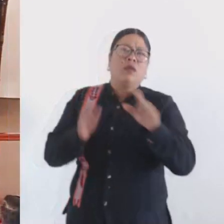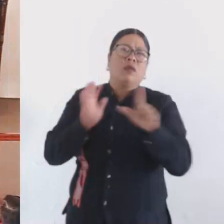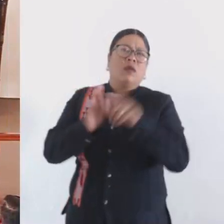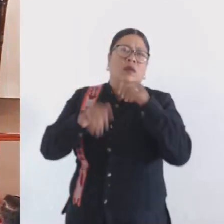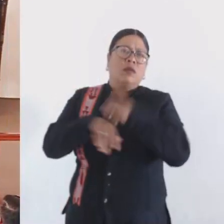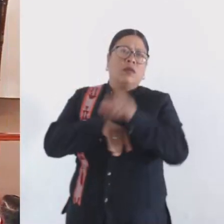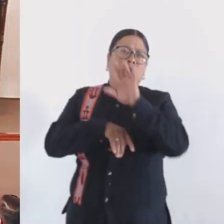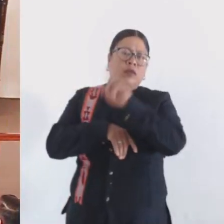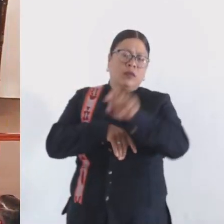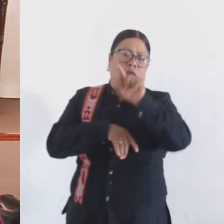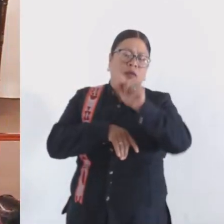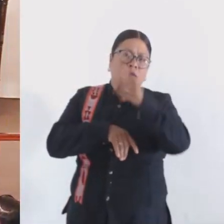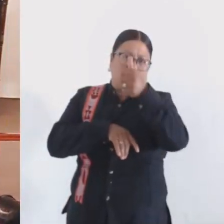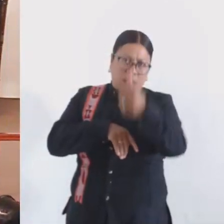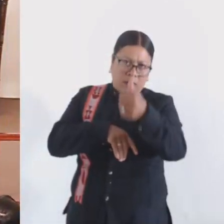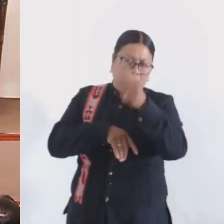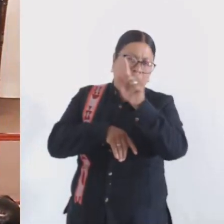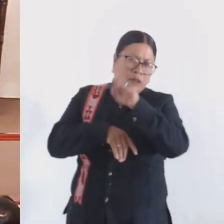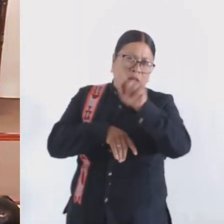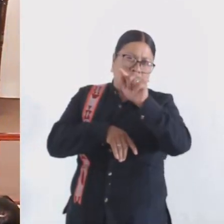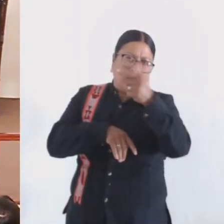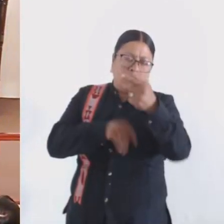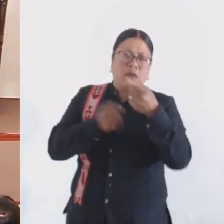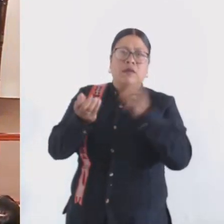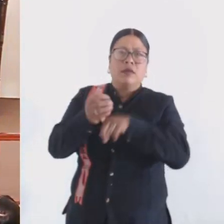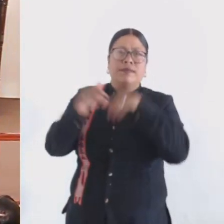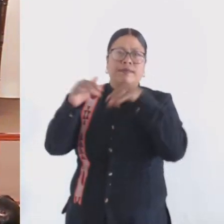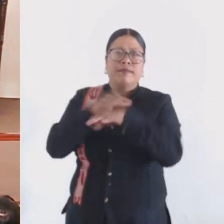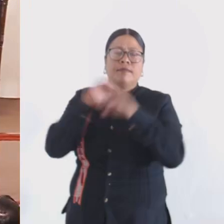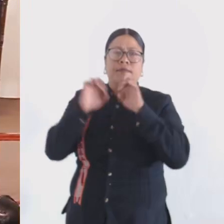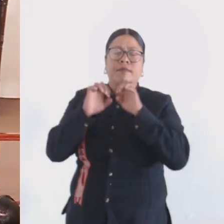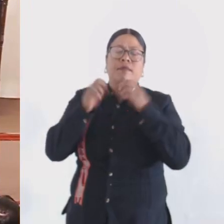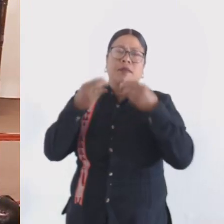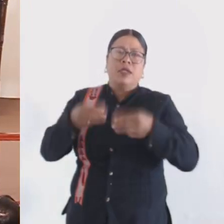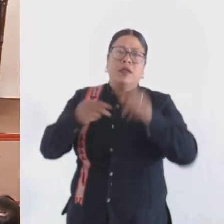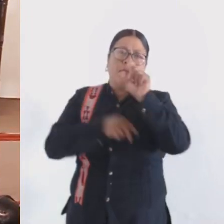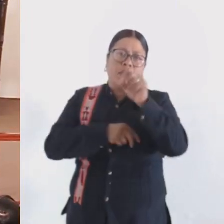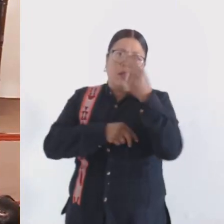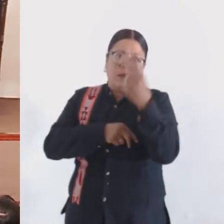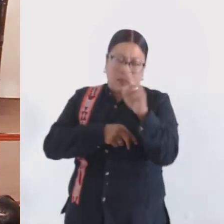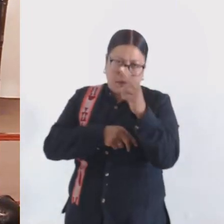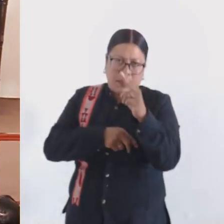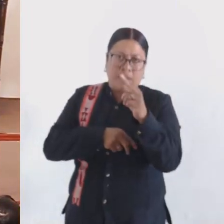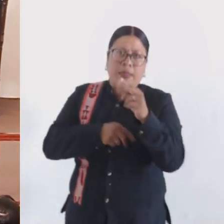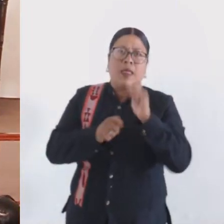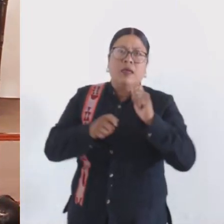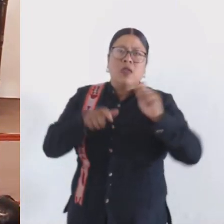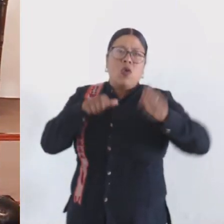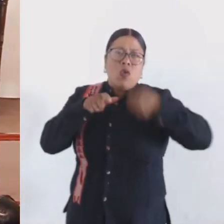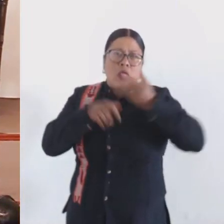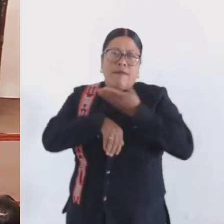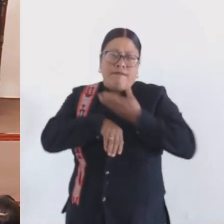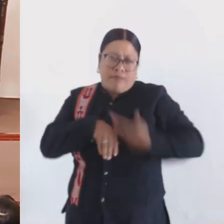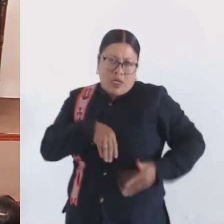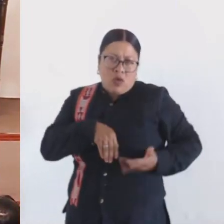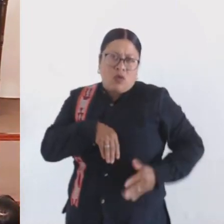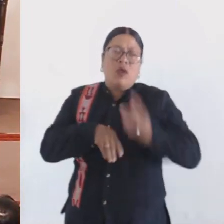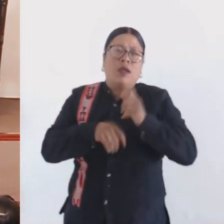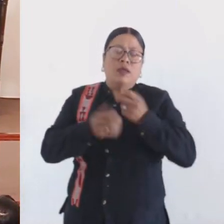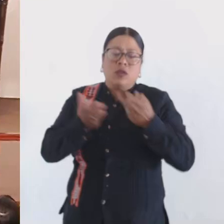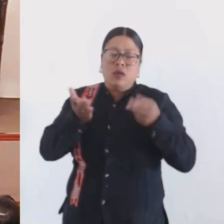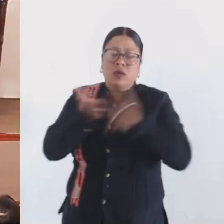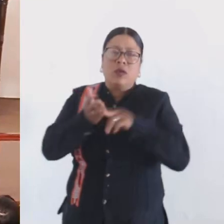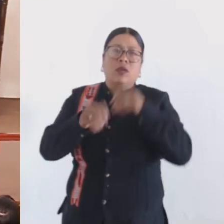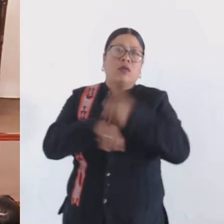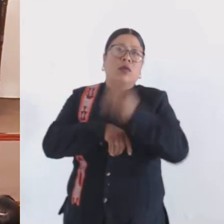fijo número 177, ubicado en el interior del Mercado 20 de noviembre, con giro de caldo de menudo, con número de objeto contrato